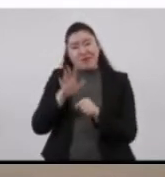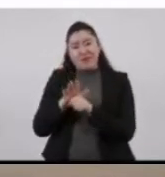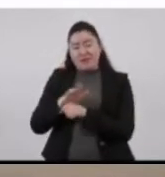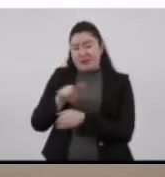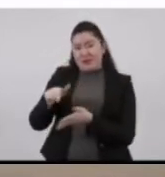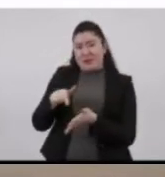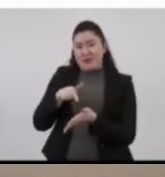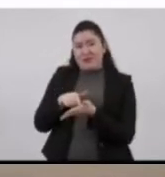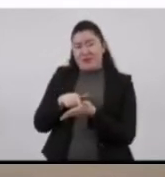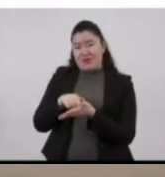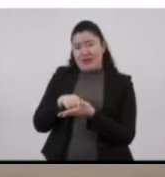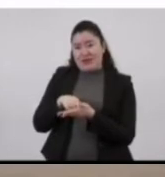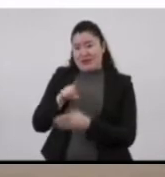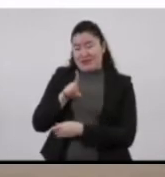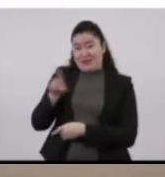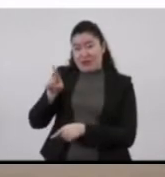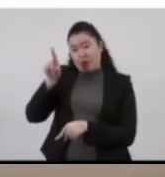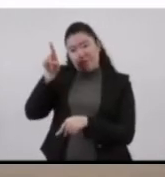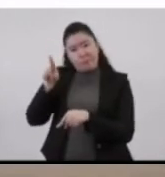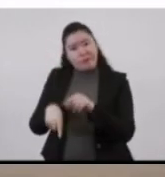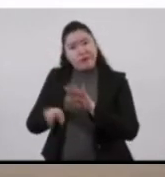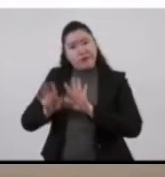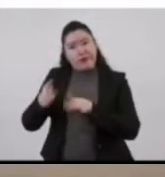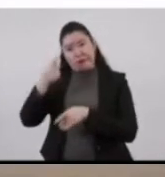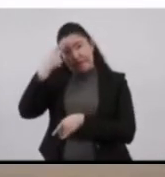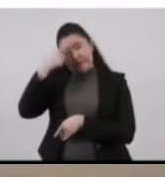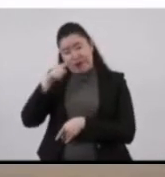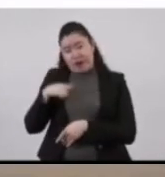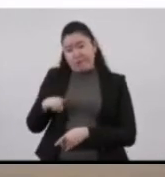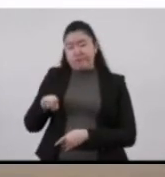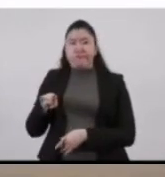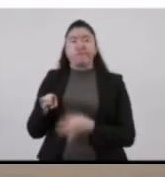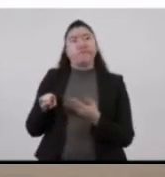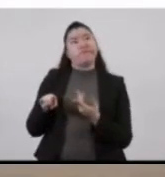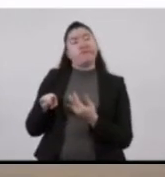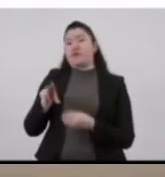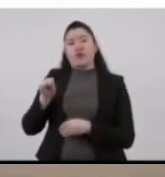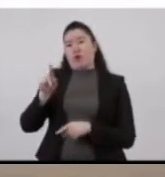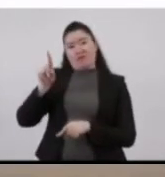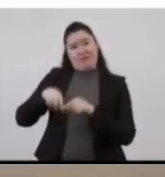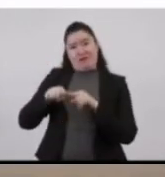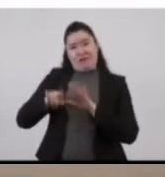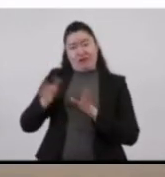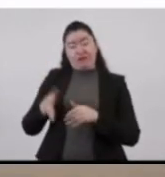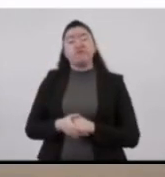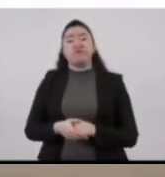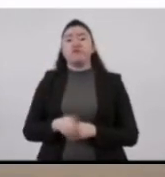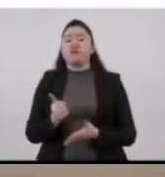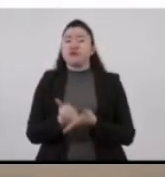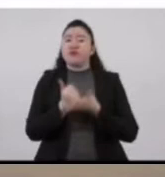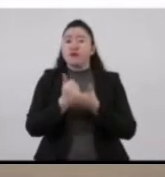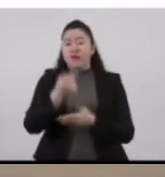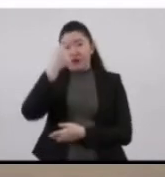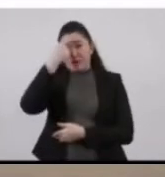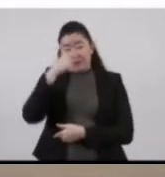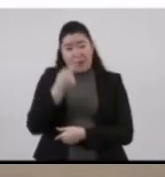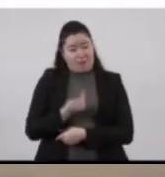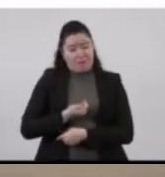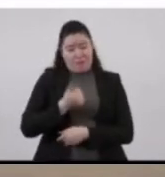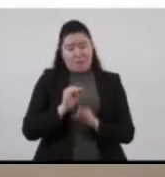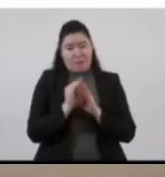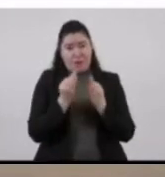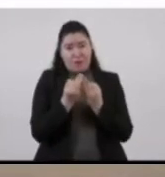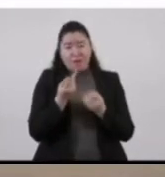derecho, fue mitigado ahí con el apoyo de la Secretaría de Seguridad Ciudadana y también personal de la CEMOBI. Esto permitió, en las primeras mediciones,